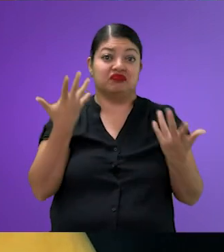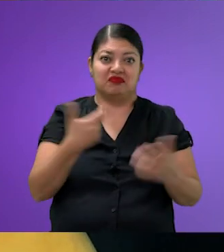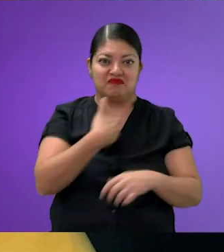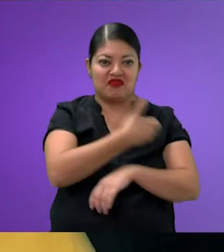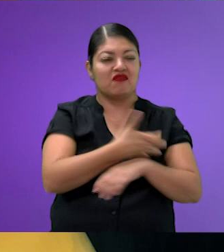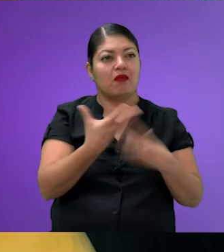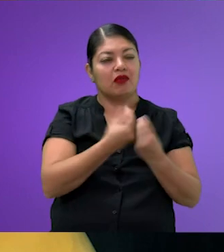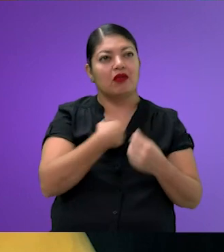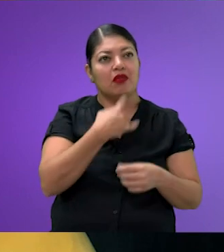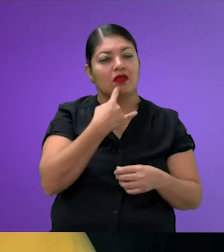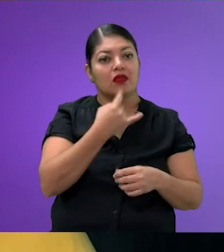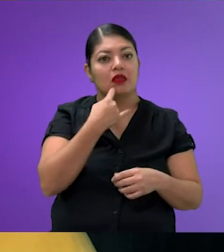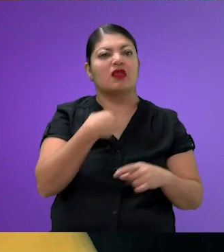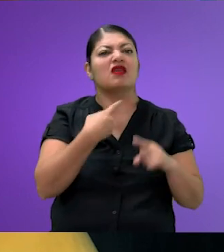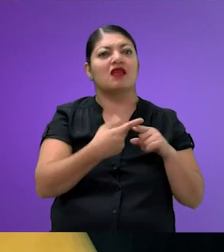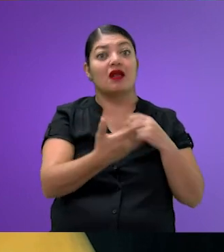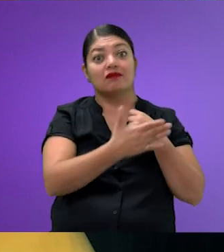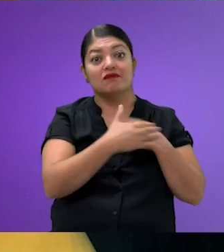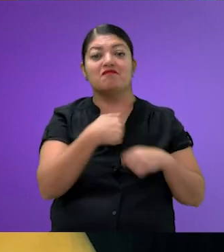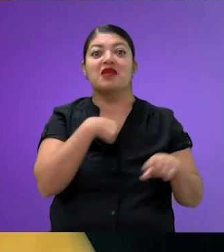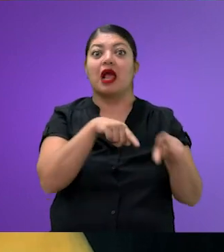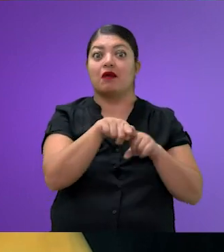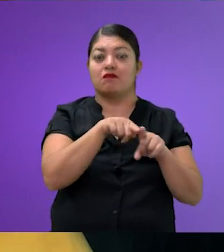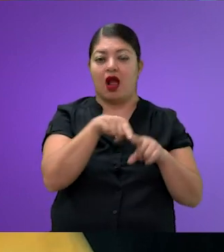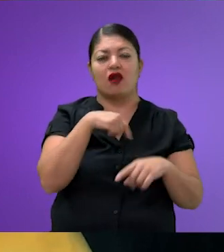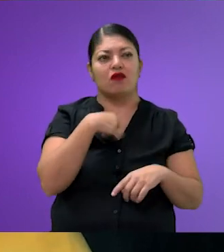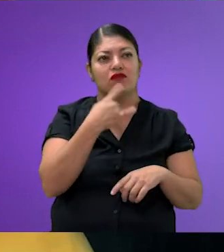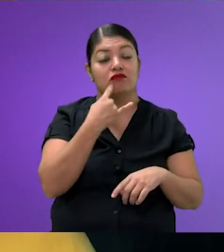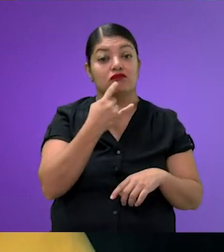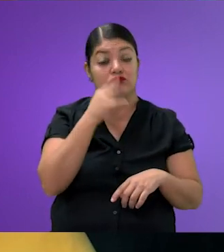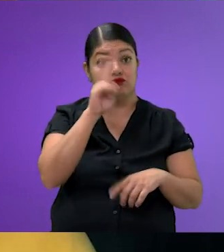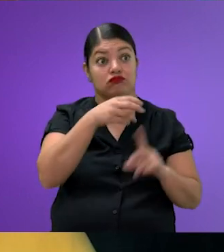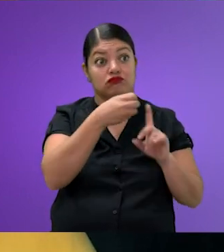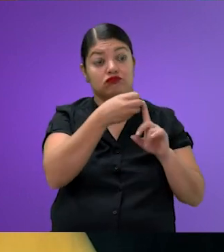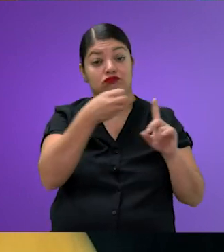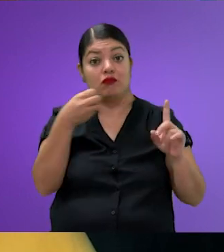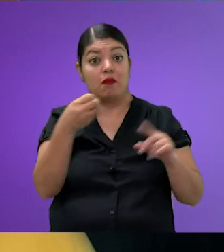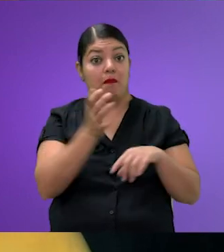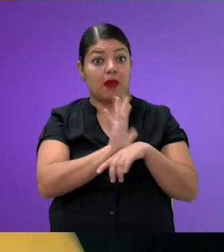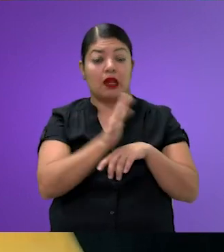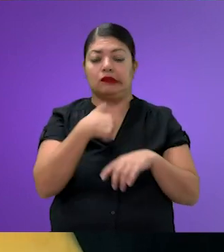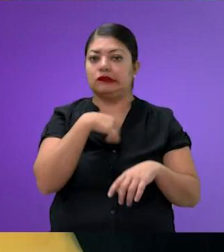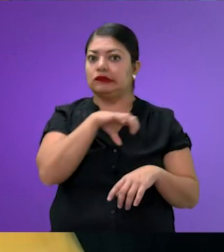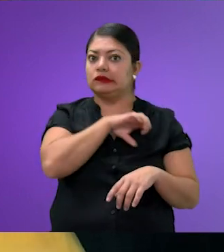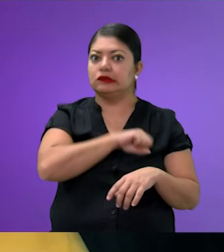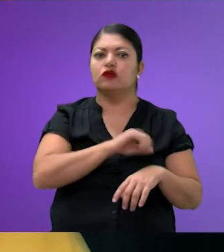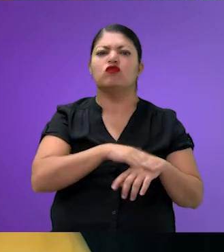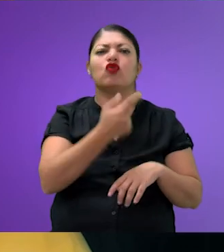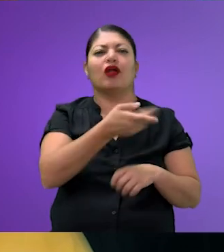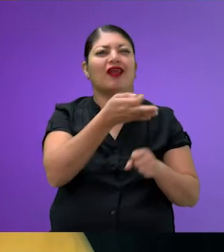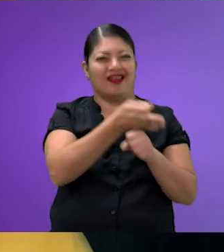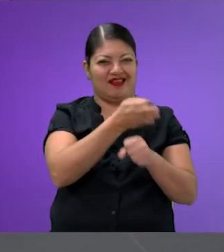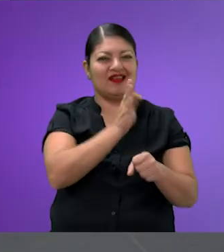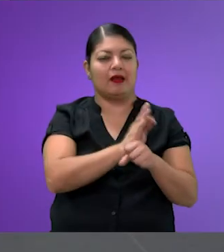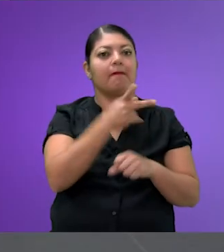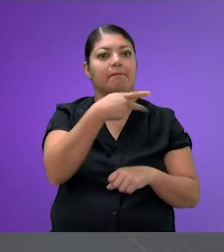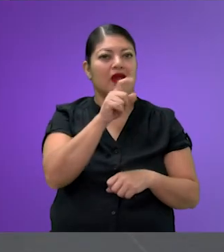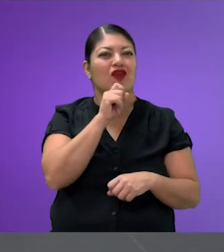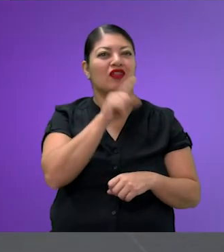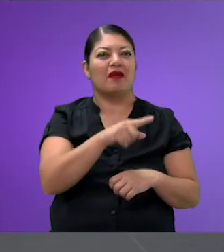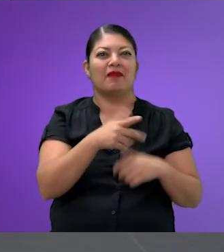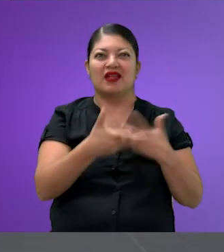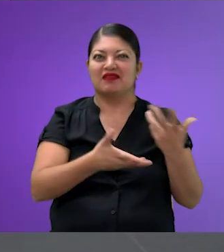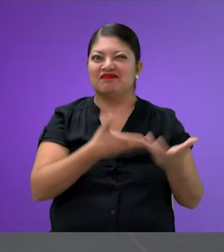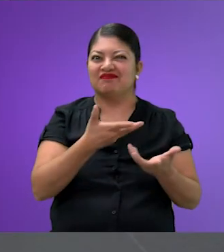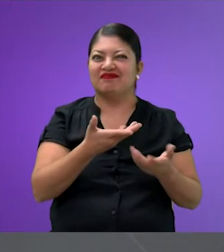familia. Nos la recomendó mi hermano, por cierto. Exacto. Y es una película que me gusta bastante porque es comedia, pero al mismo tiempo, bueno, no sé, yo sí